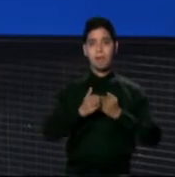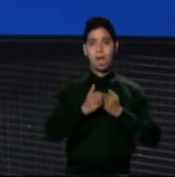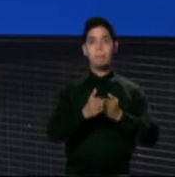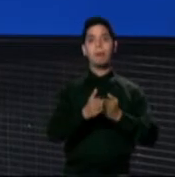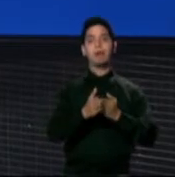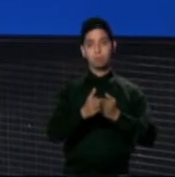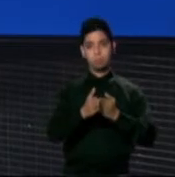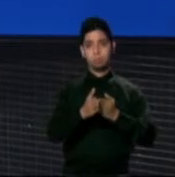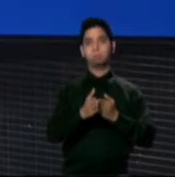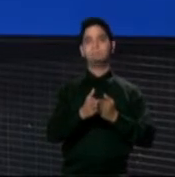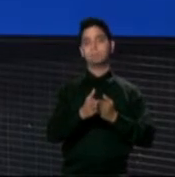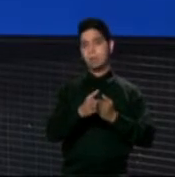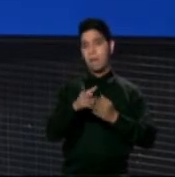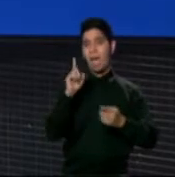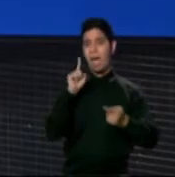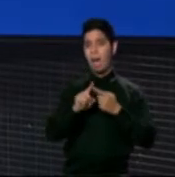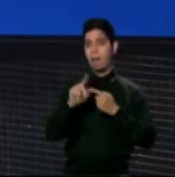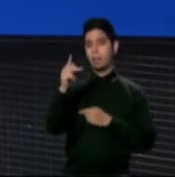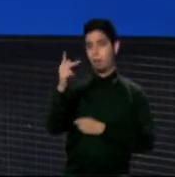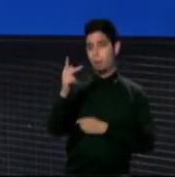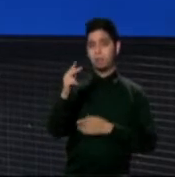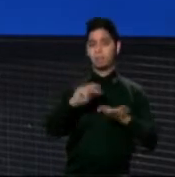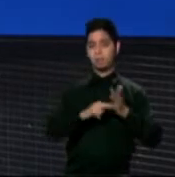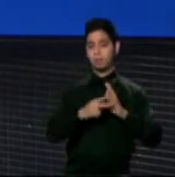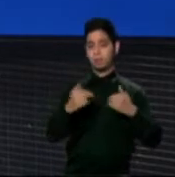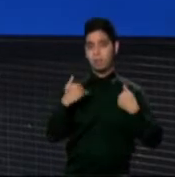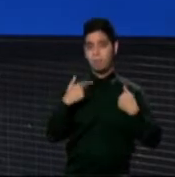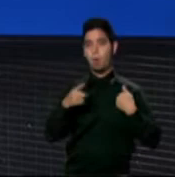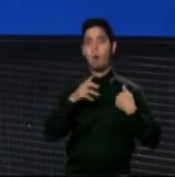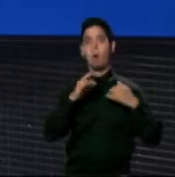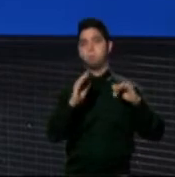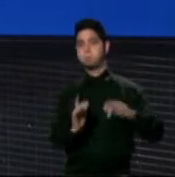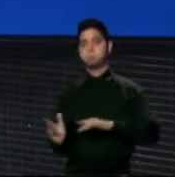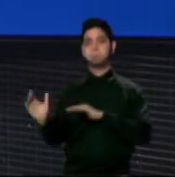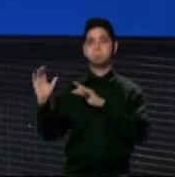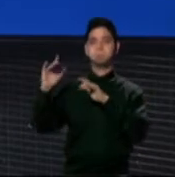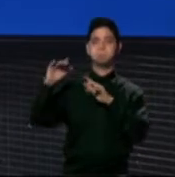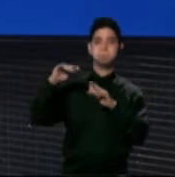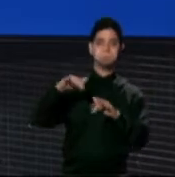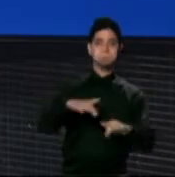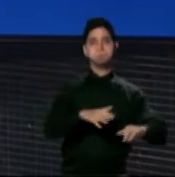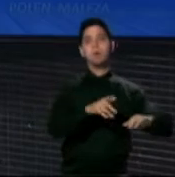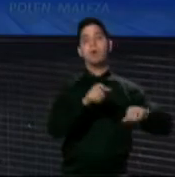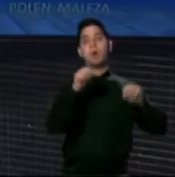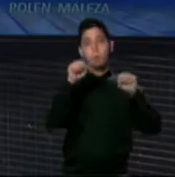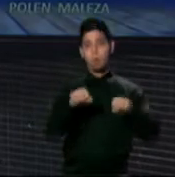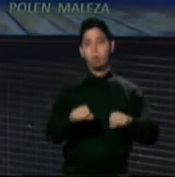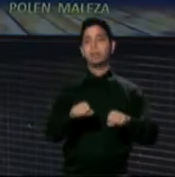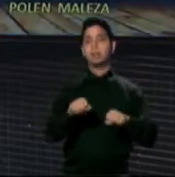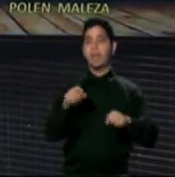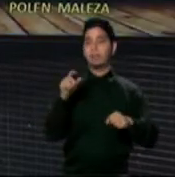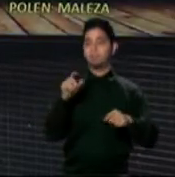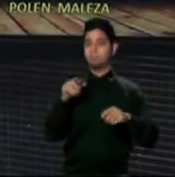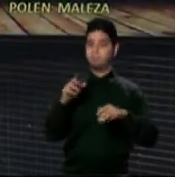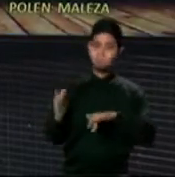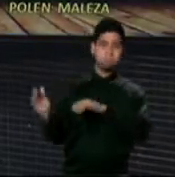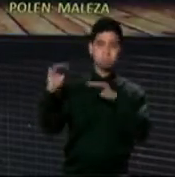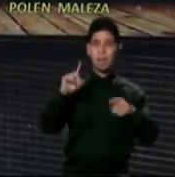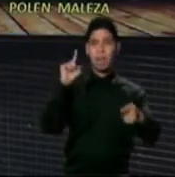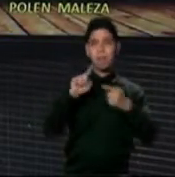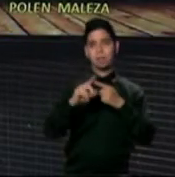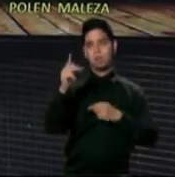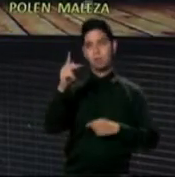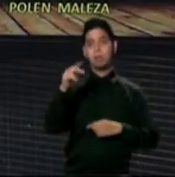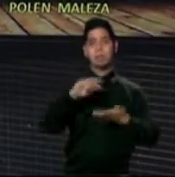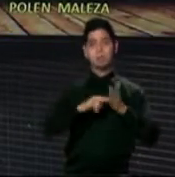embarcaciones por lo menos hasta el jueves. Tenemos un evento de marejadas que se prolongará al menos hasta el jueves. Así que mucha precaución en las